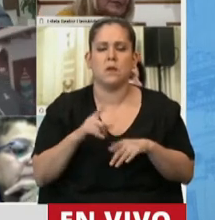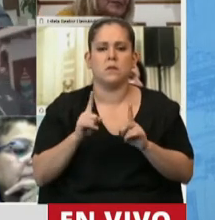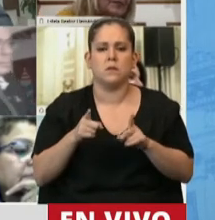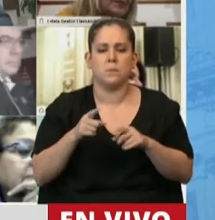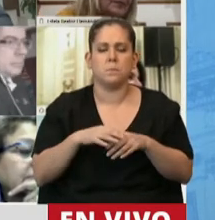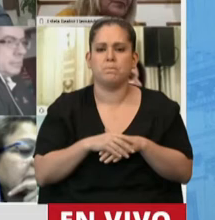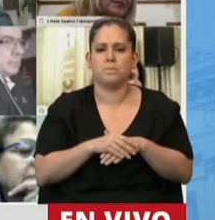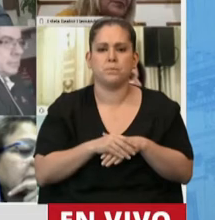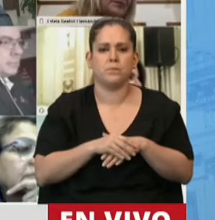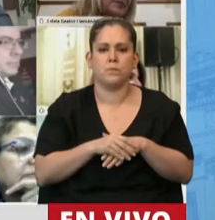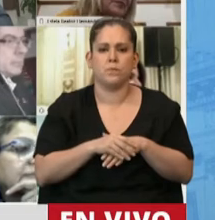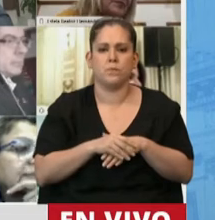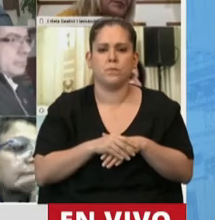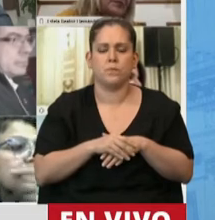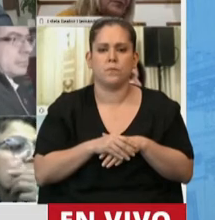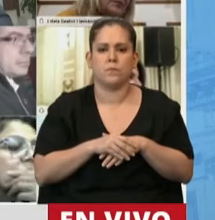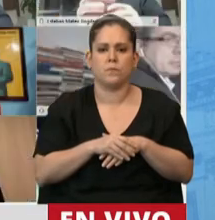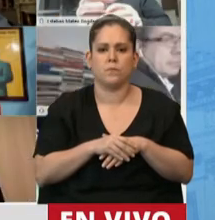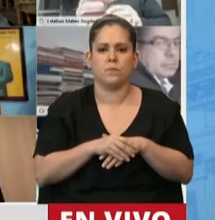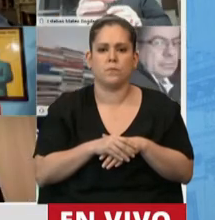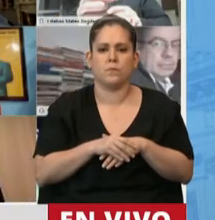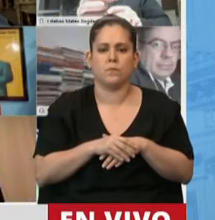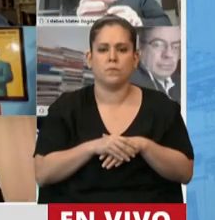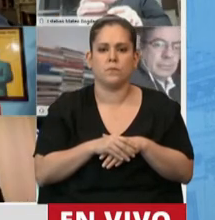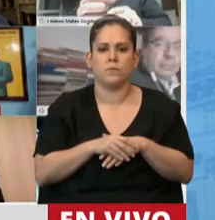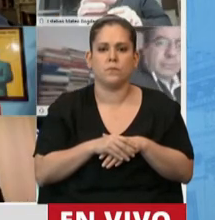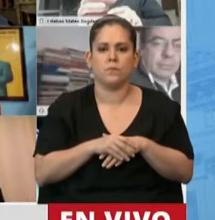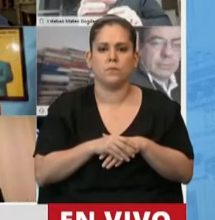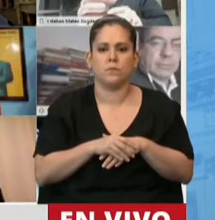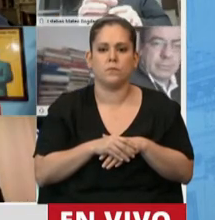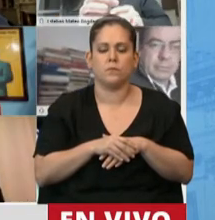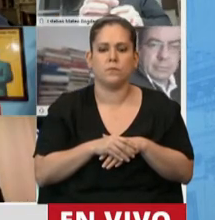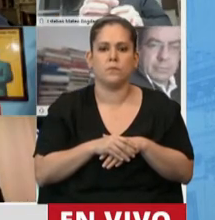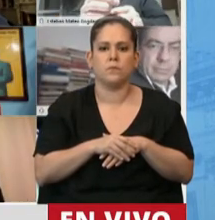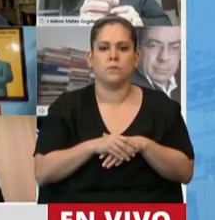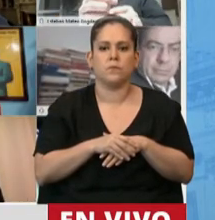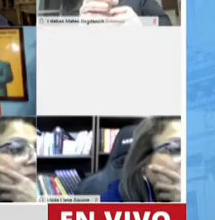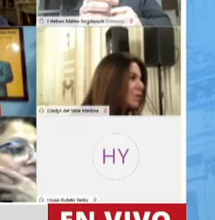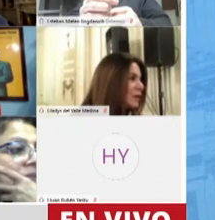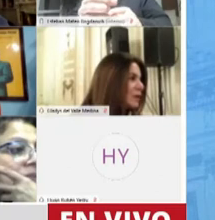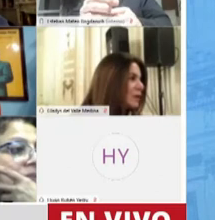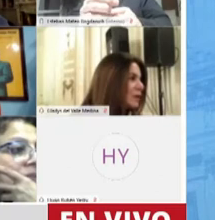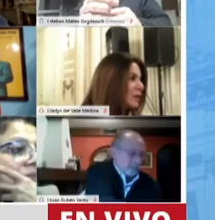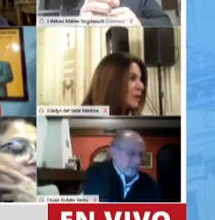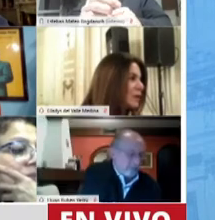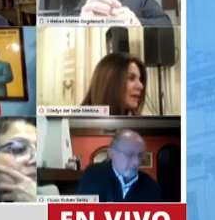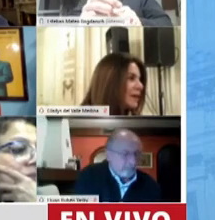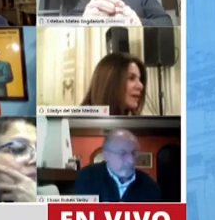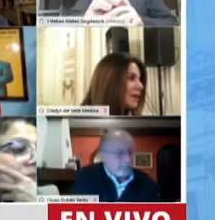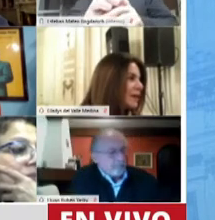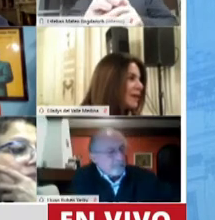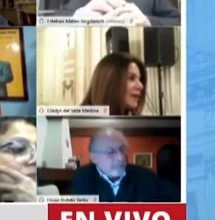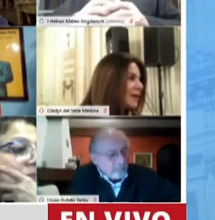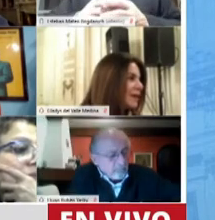la transversalidad que tiene, que tiene no solamente sobre las actividades económicas, sino también sobre impactos sobre actividades